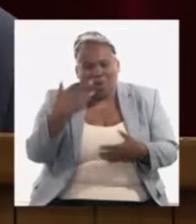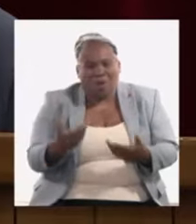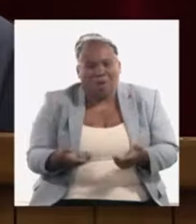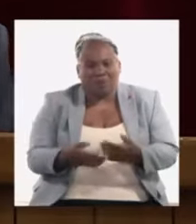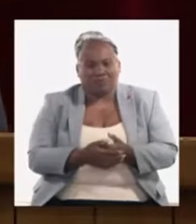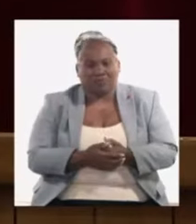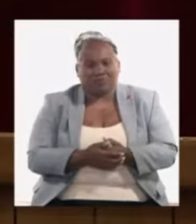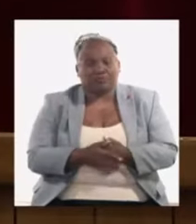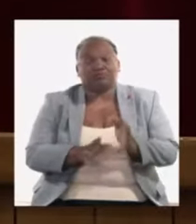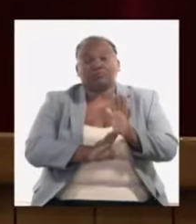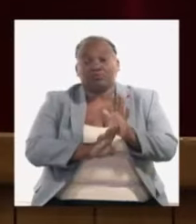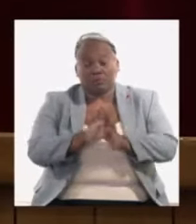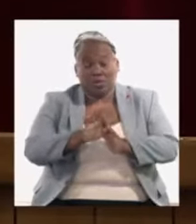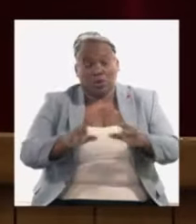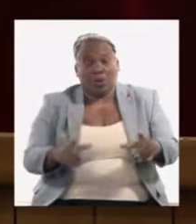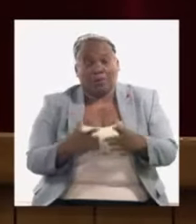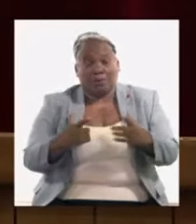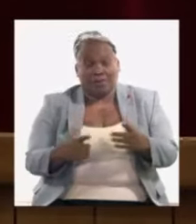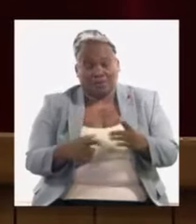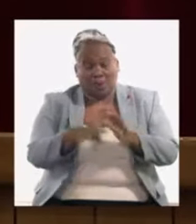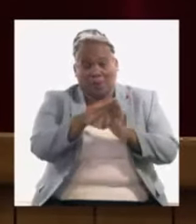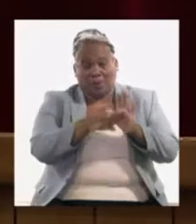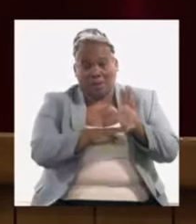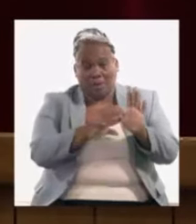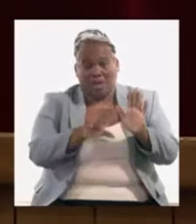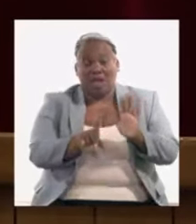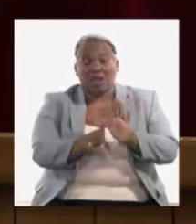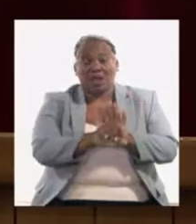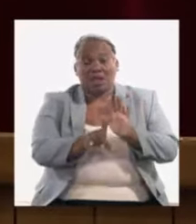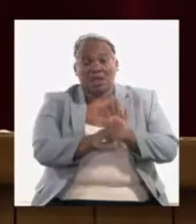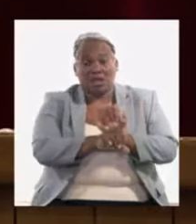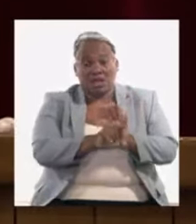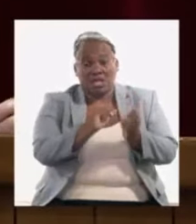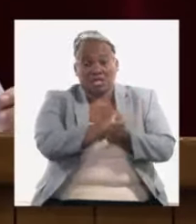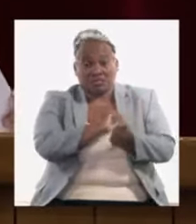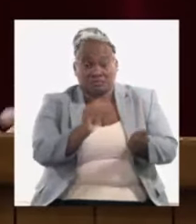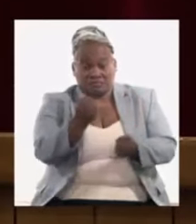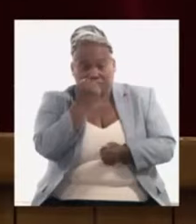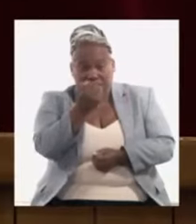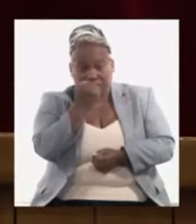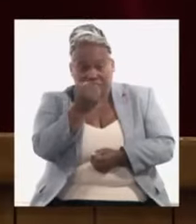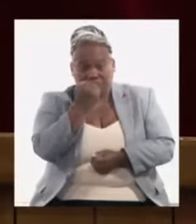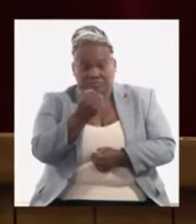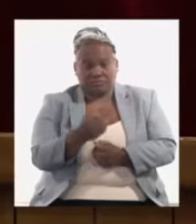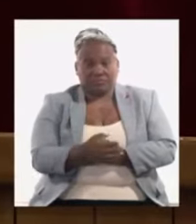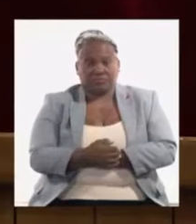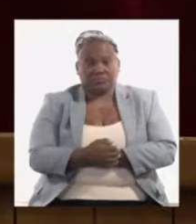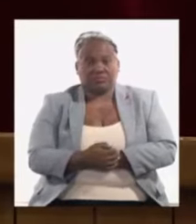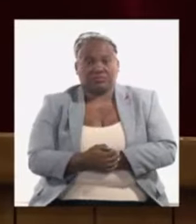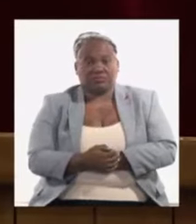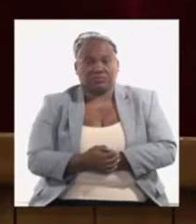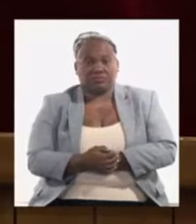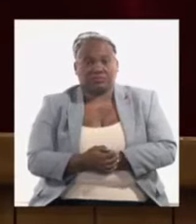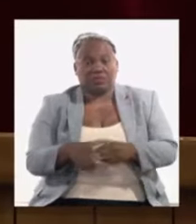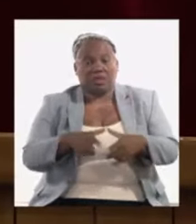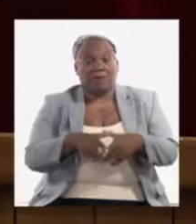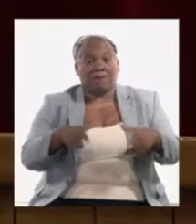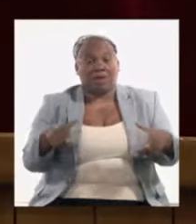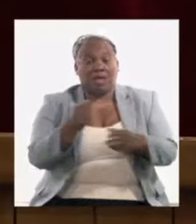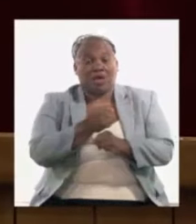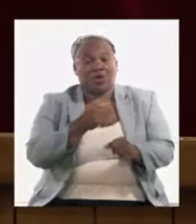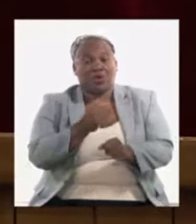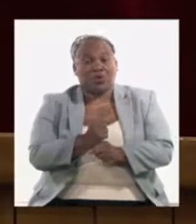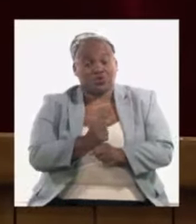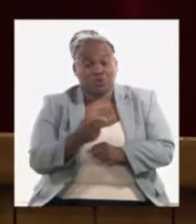avanzar en el cumplimiento de los programas asociados a la ley de soberanía y seguridad alimentaria y nutricional ahí está no lo voy a ampliar ampliar la utilización del